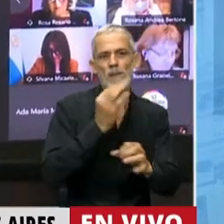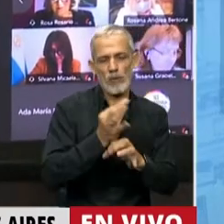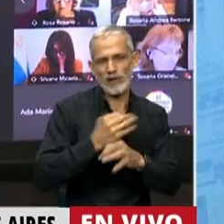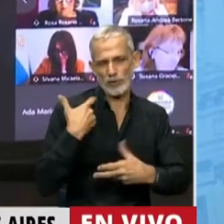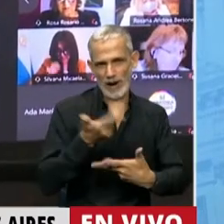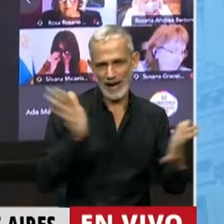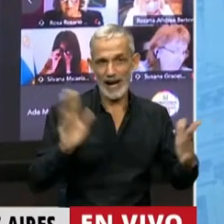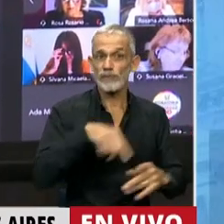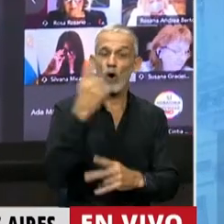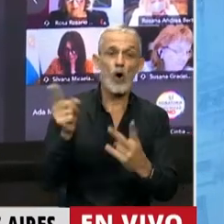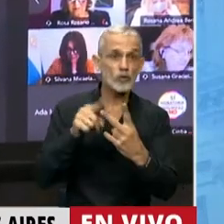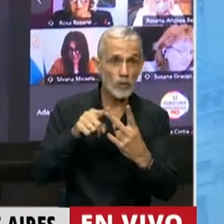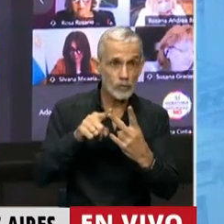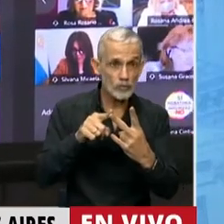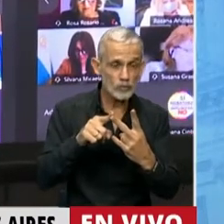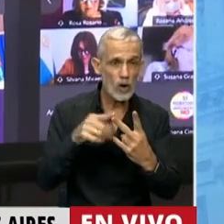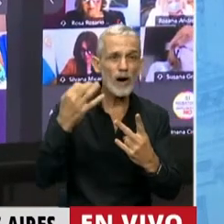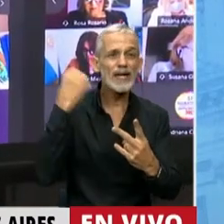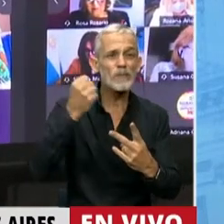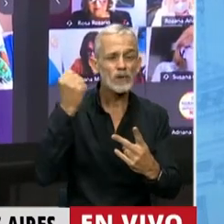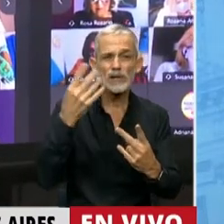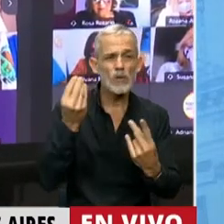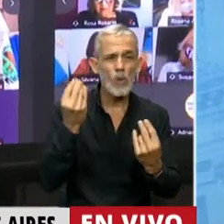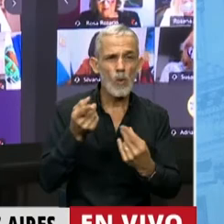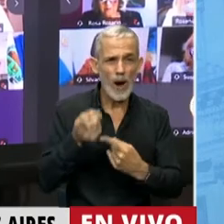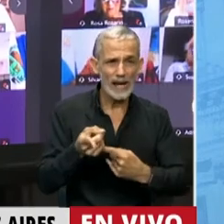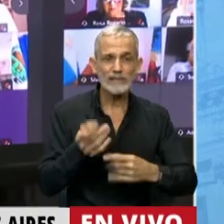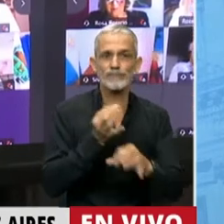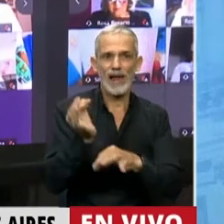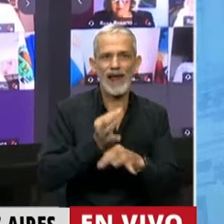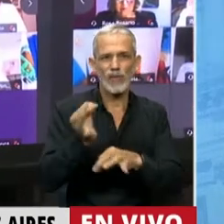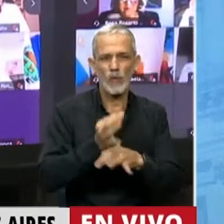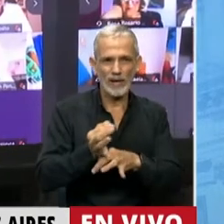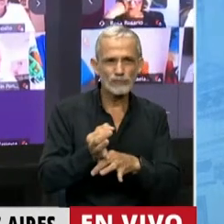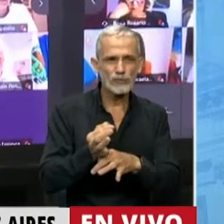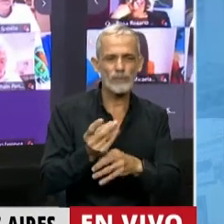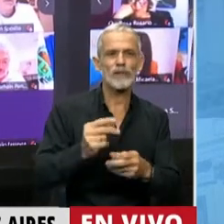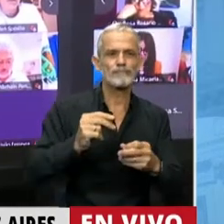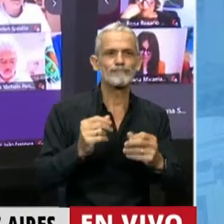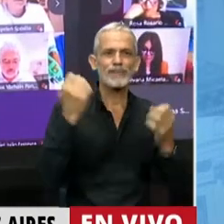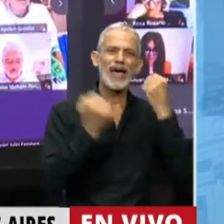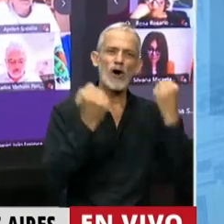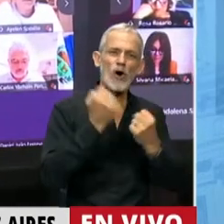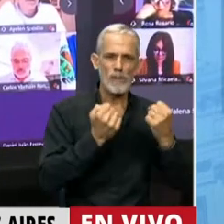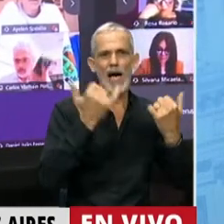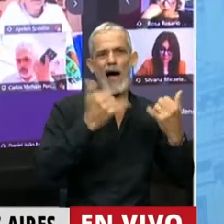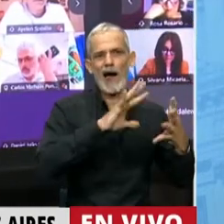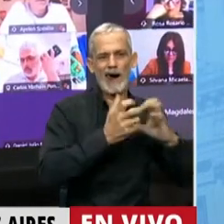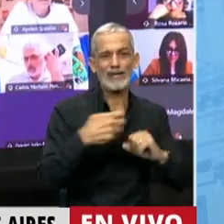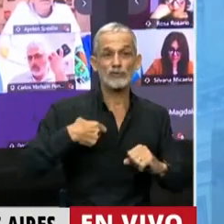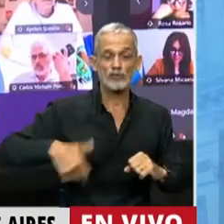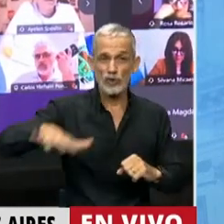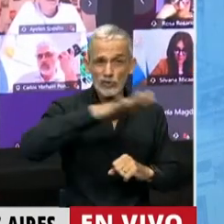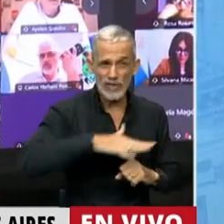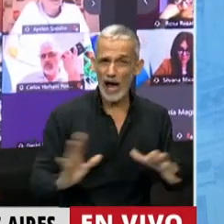general. El otro punto que no se puede escindir, obviamente, es la educación de la crisis económica y social